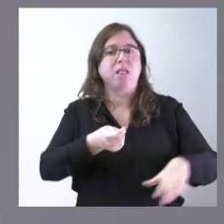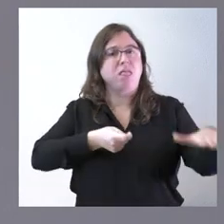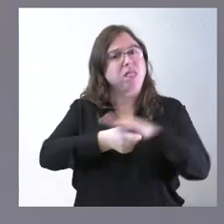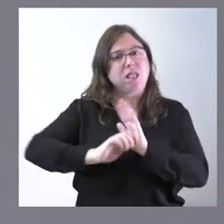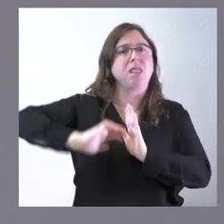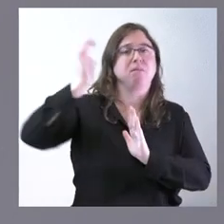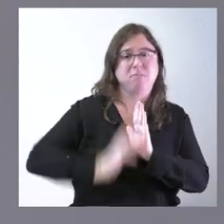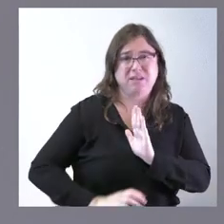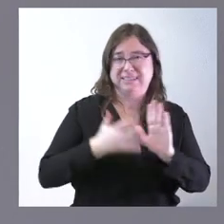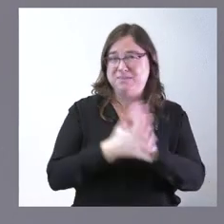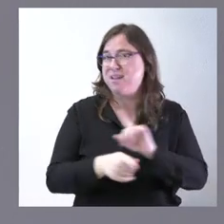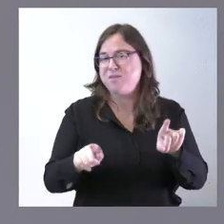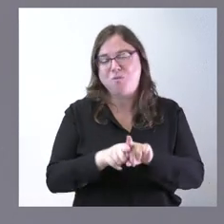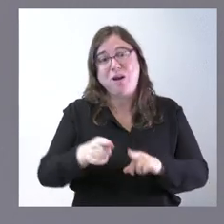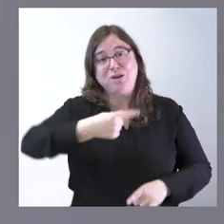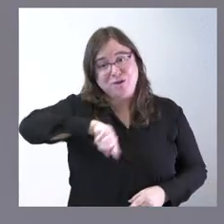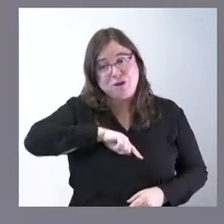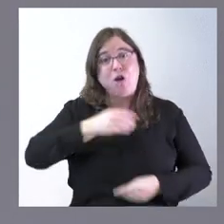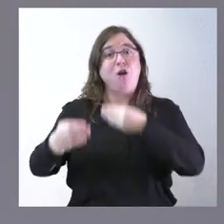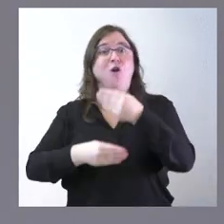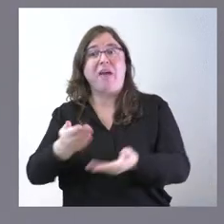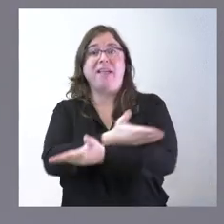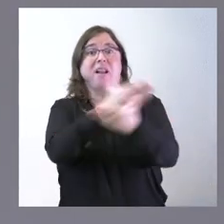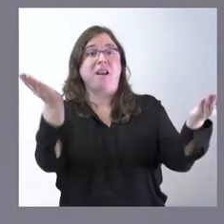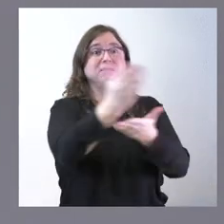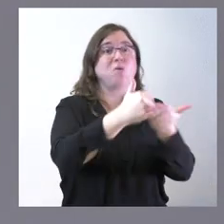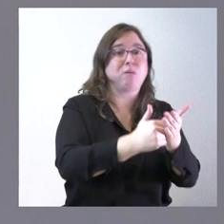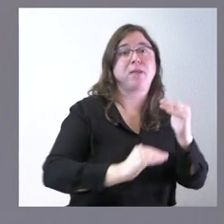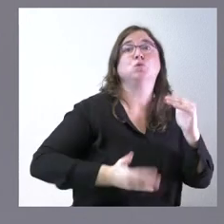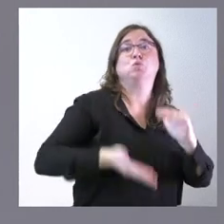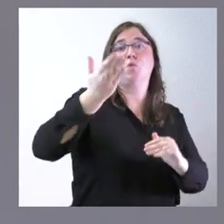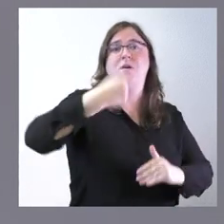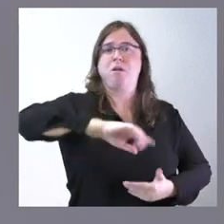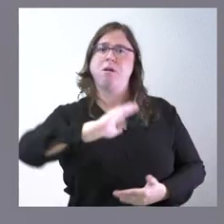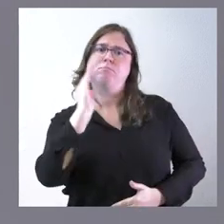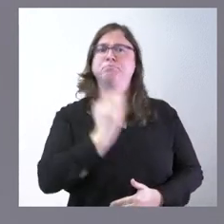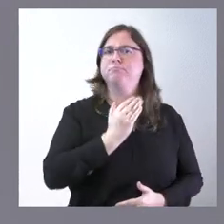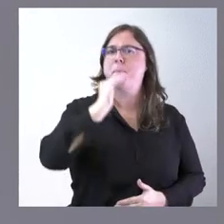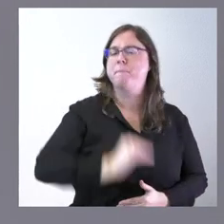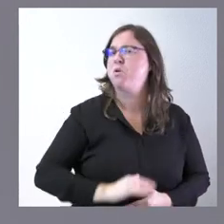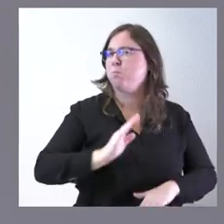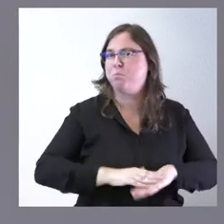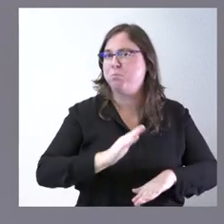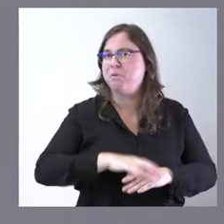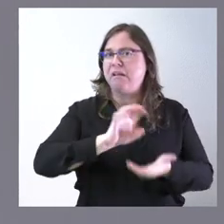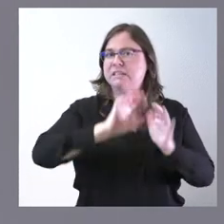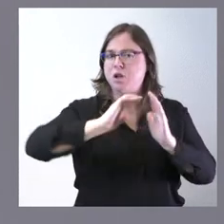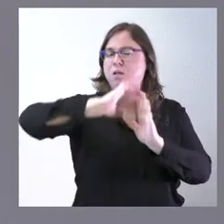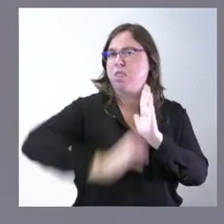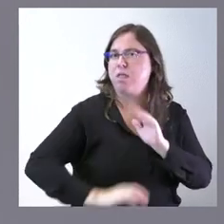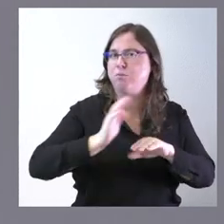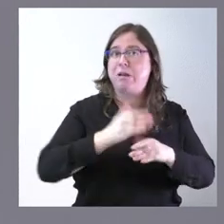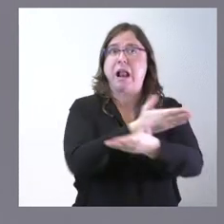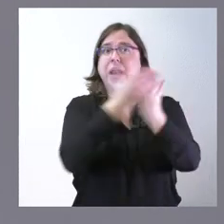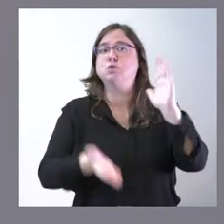justo lo contrario de lo que el Gobierno está aplicando en el resto de las comunidades autónomas de España no veo ningún motivo por el cual en Castilla y León baje cuando suben el